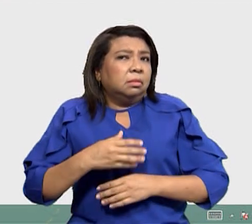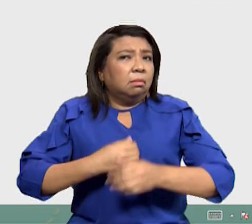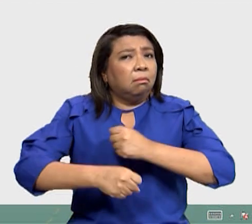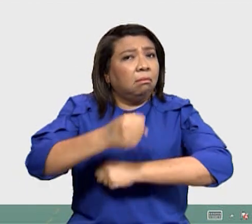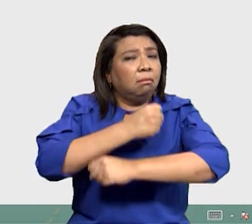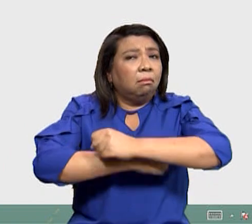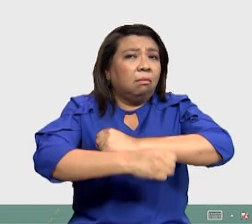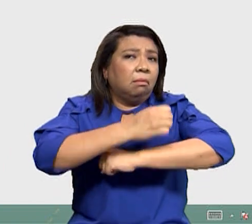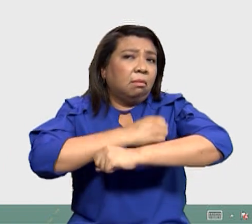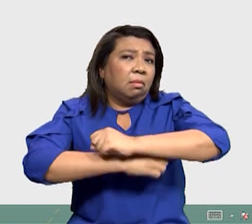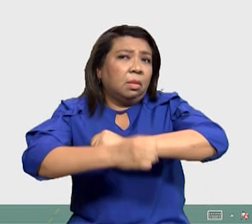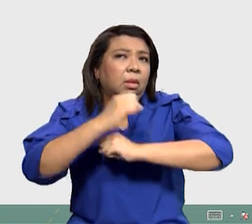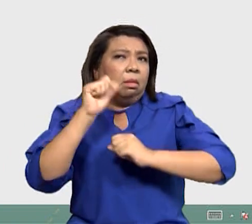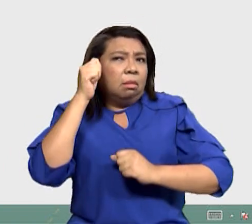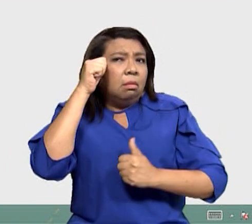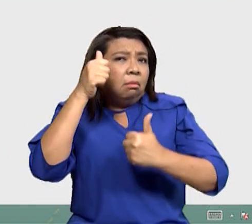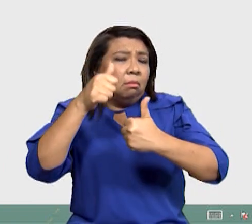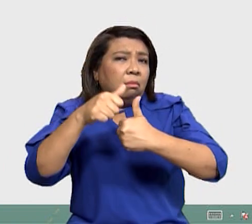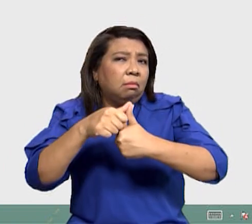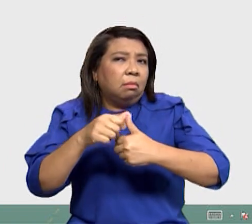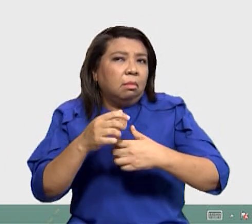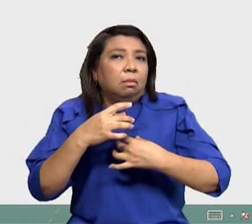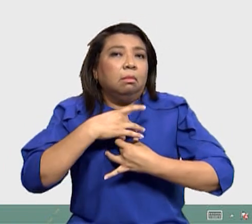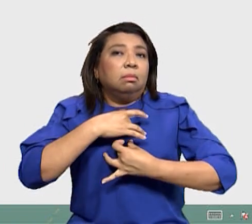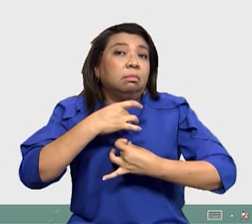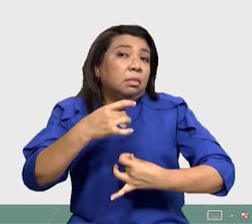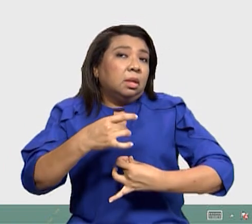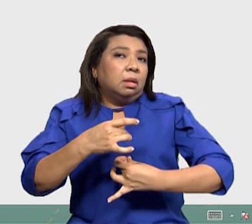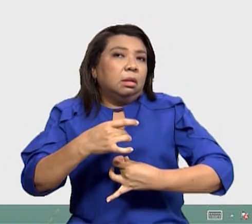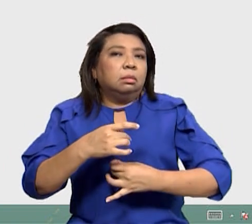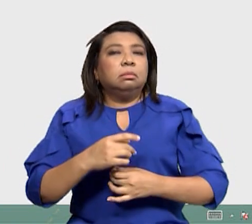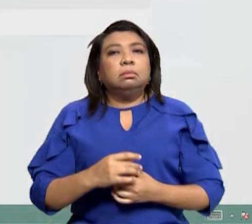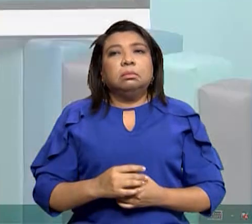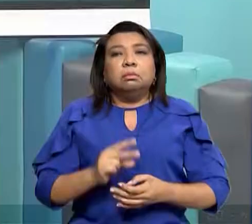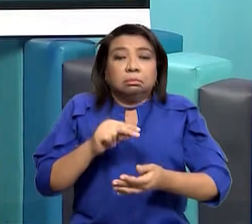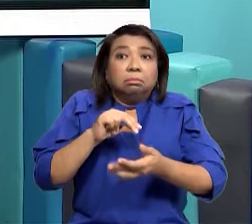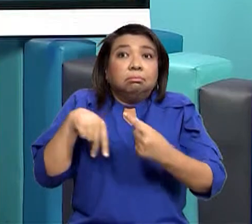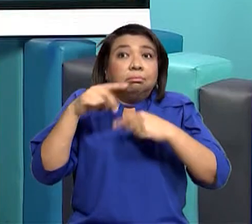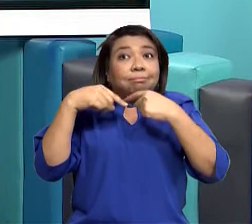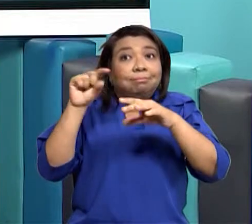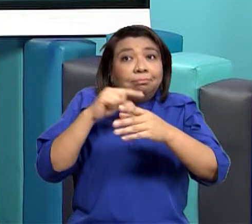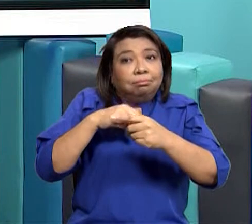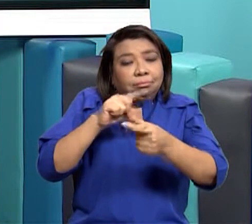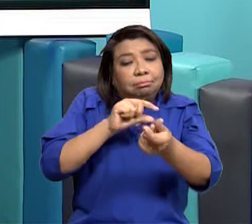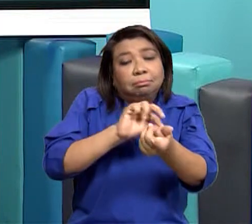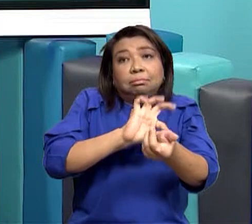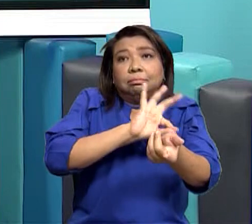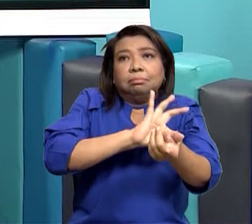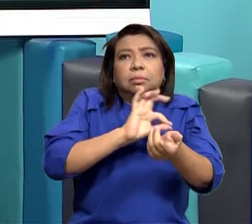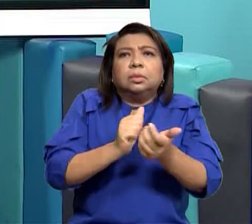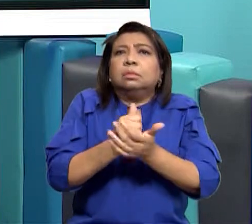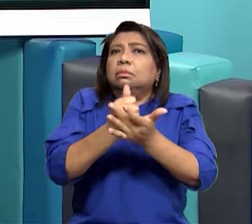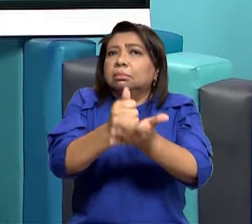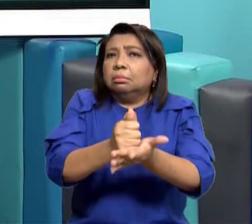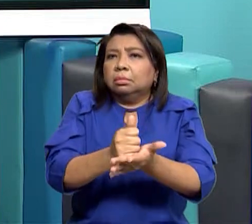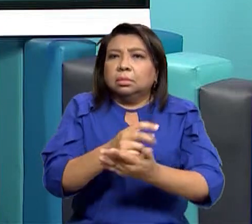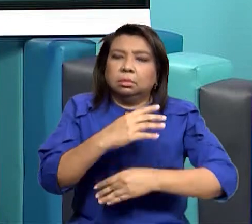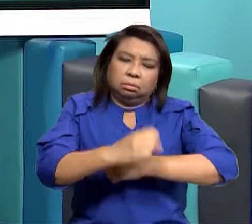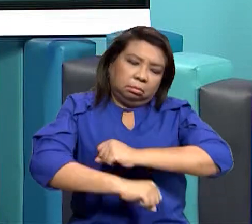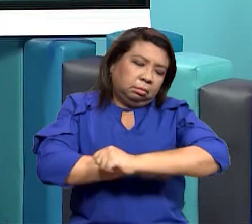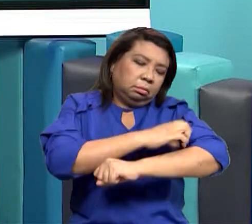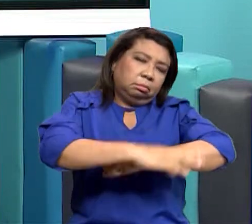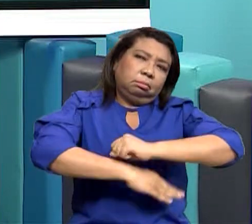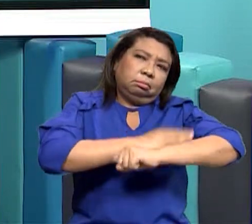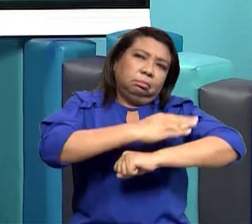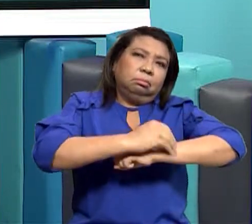ver Qué sería esta imagen O una atención médica Entonces aquí vas a poder ver Y observar Cada una de estas imágenes